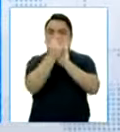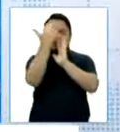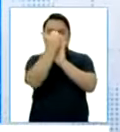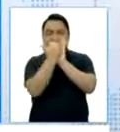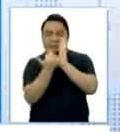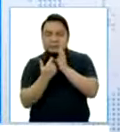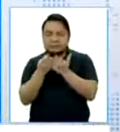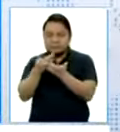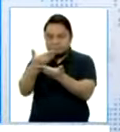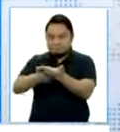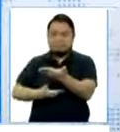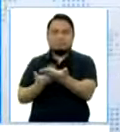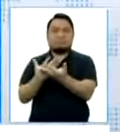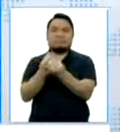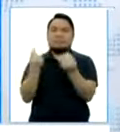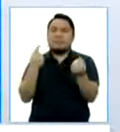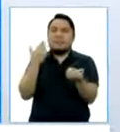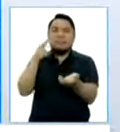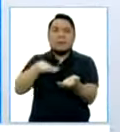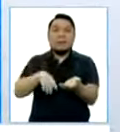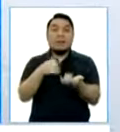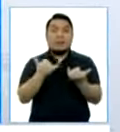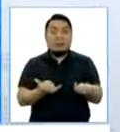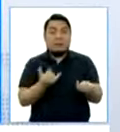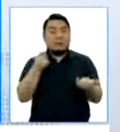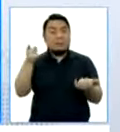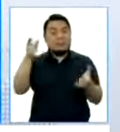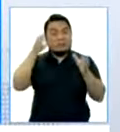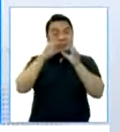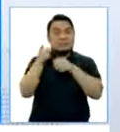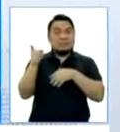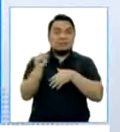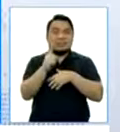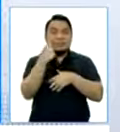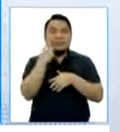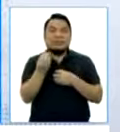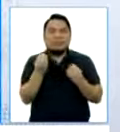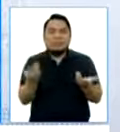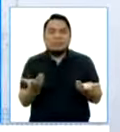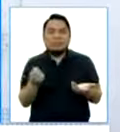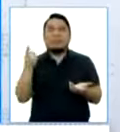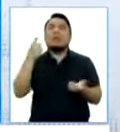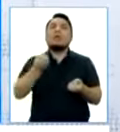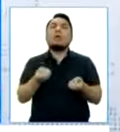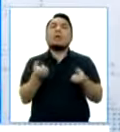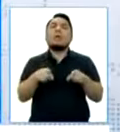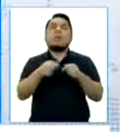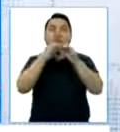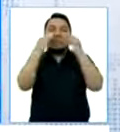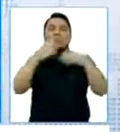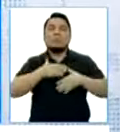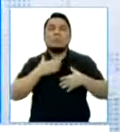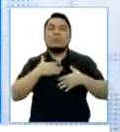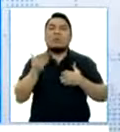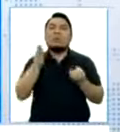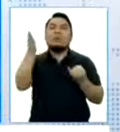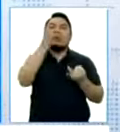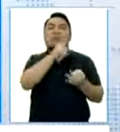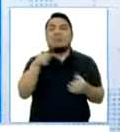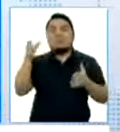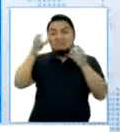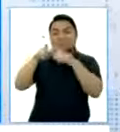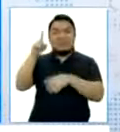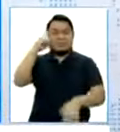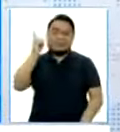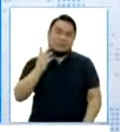que estamos ahorita en esta entrevista, el Estado peruano no conoce cuál es el stock de oxígeno, ni la producción de oxígeno,